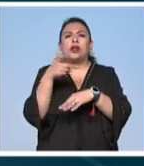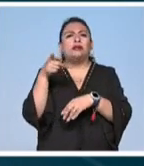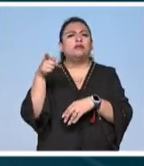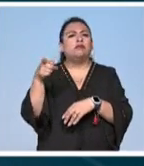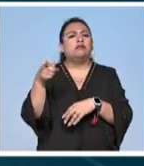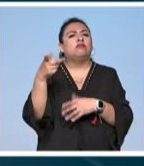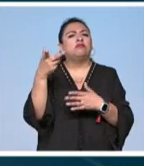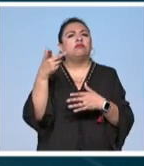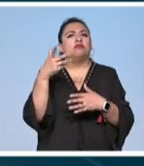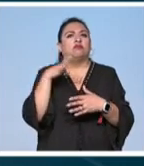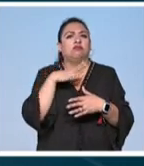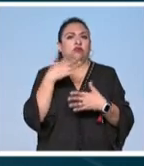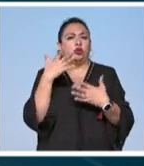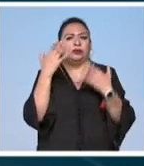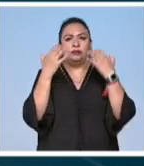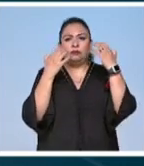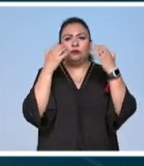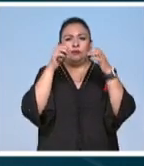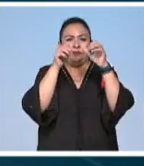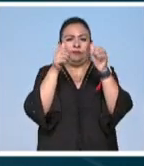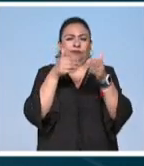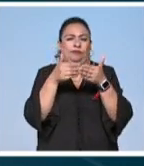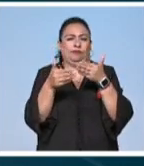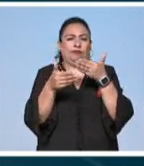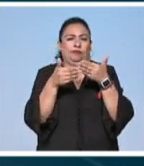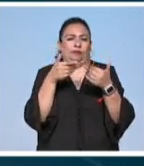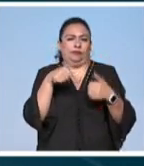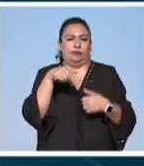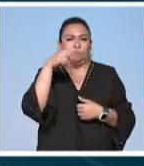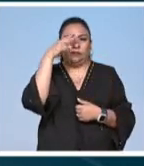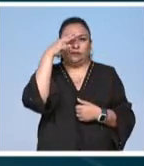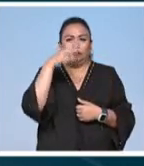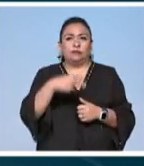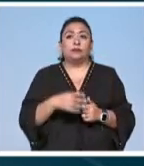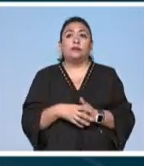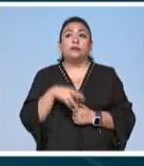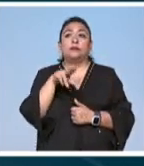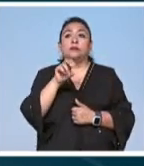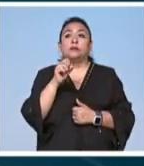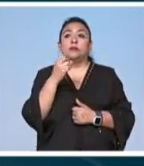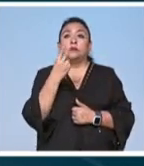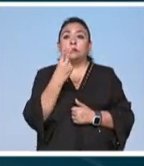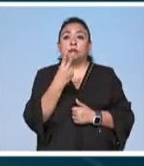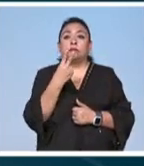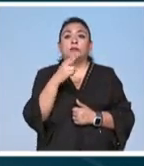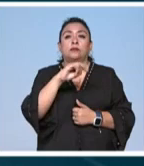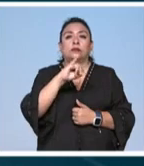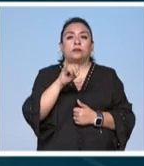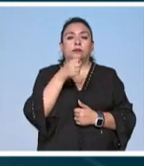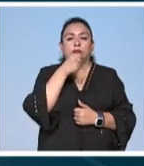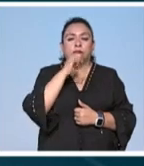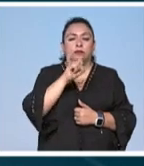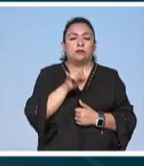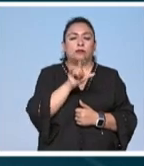considerado uno de los grandes exponentes del arte contemporáneo en méxico noticias 22 julio